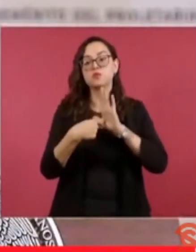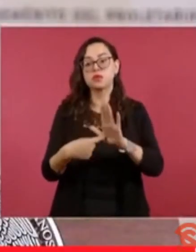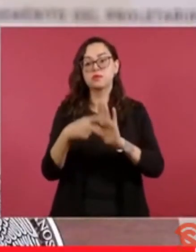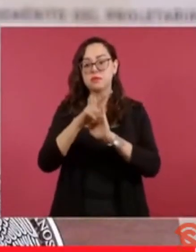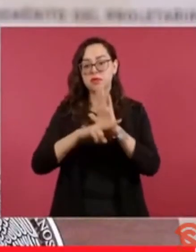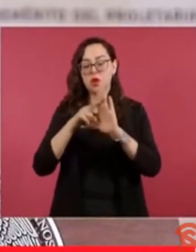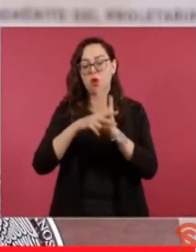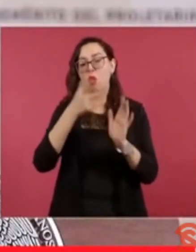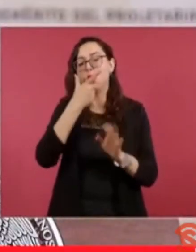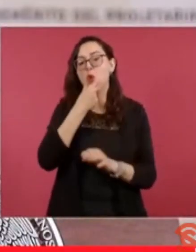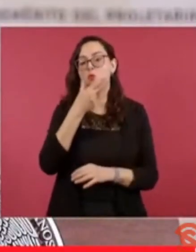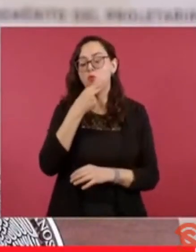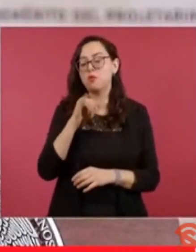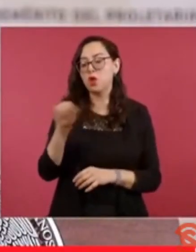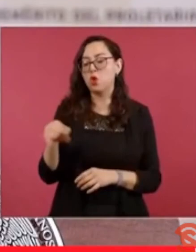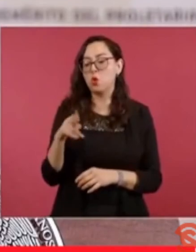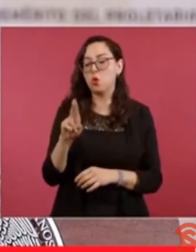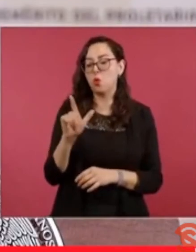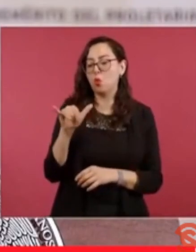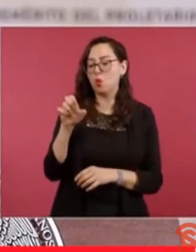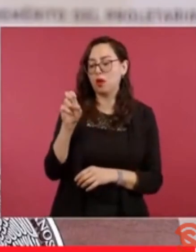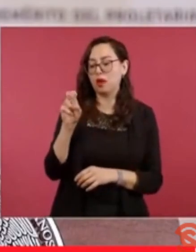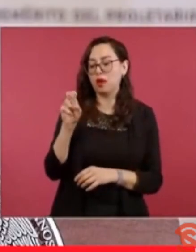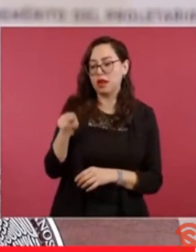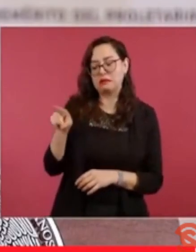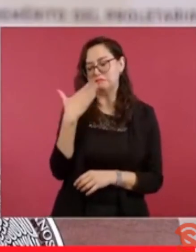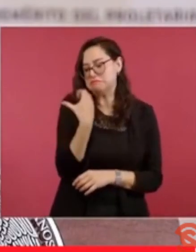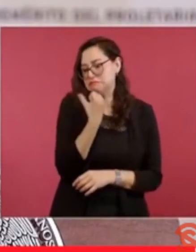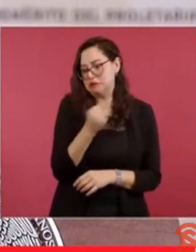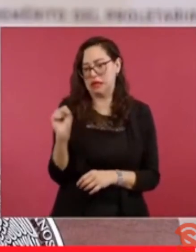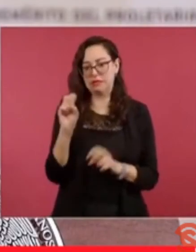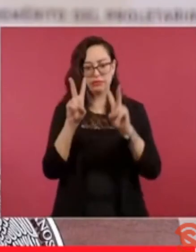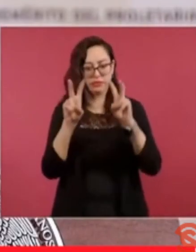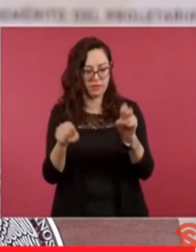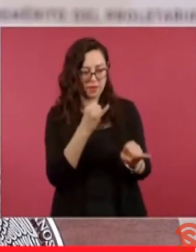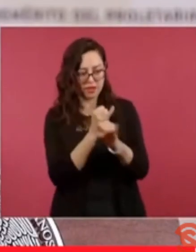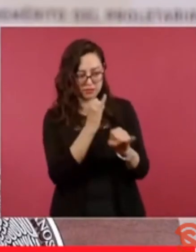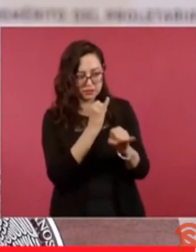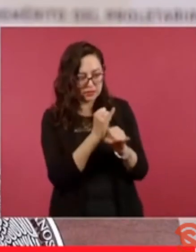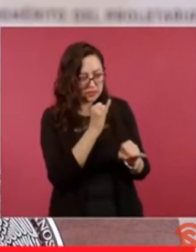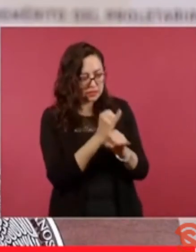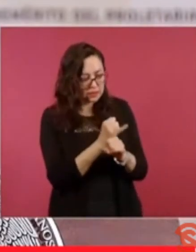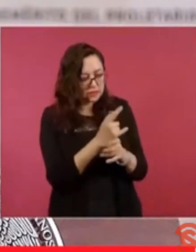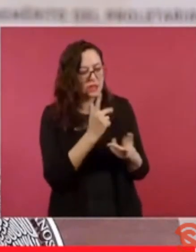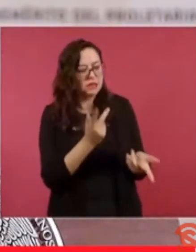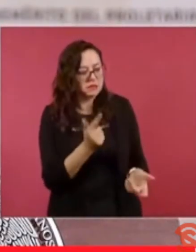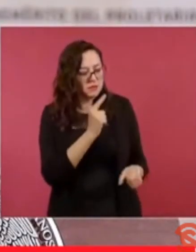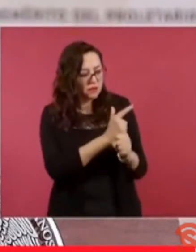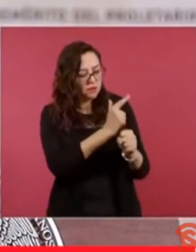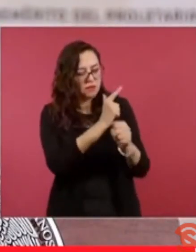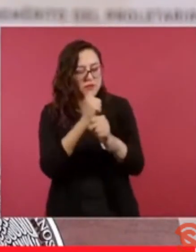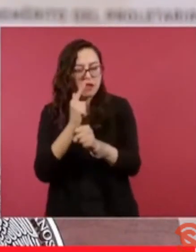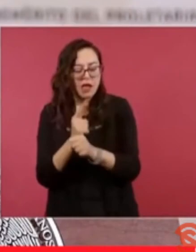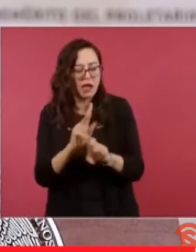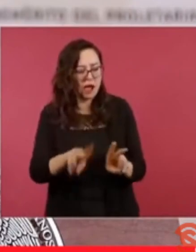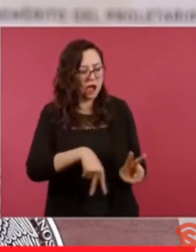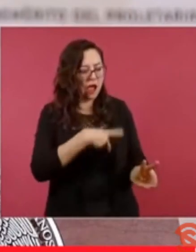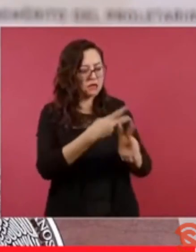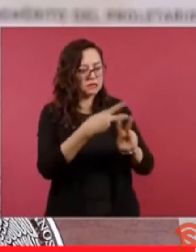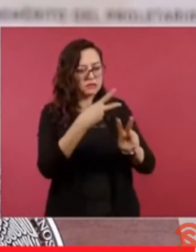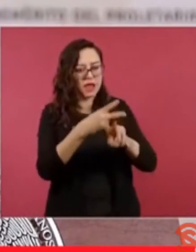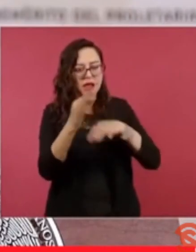Mazoy. Él explica que dentro de estas campañas de narcopresidente existe